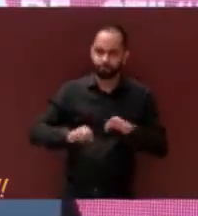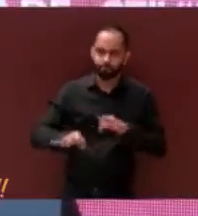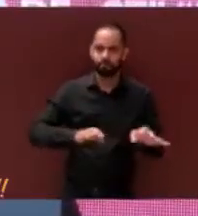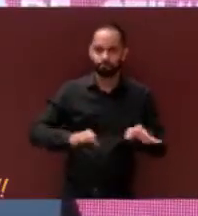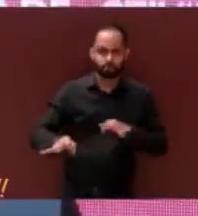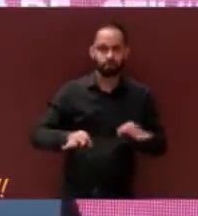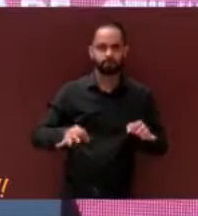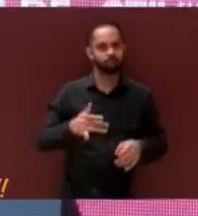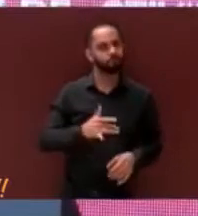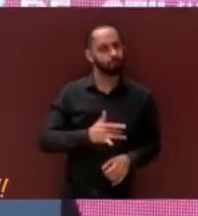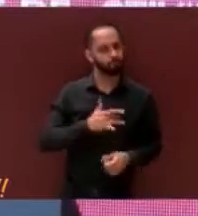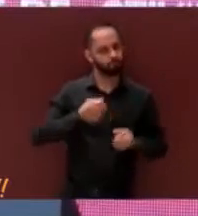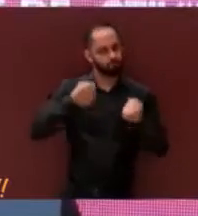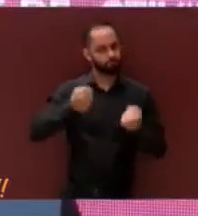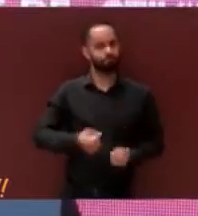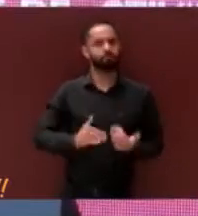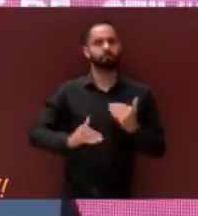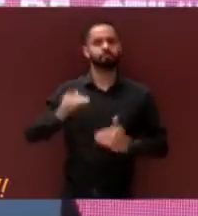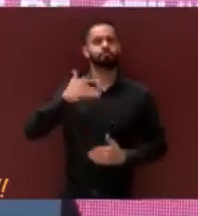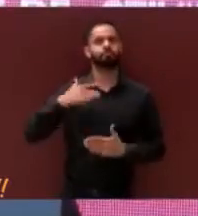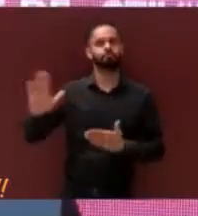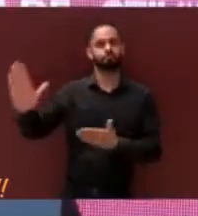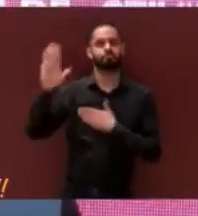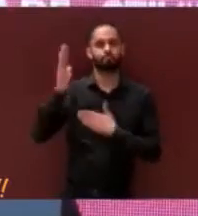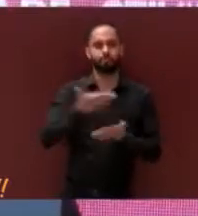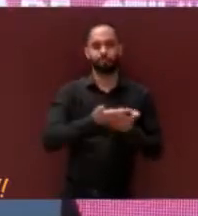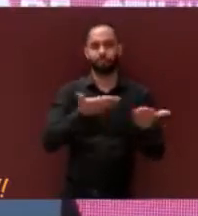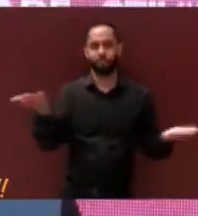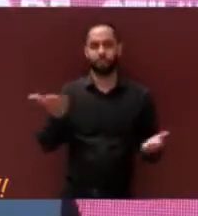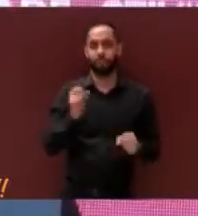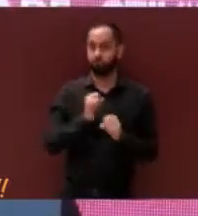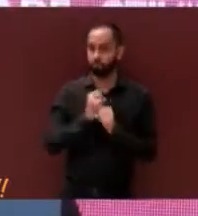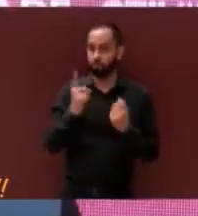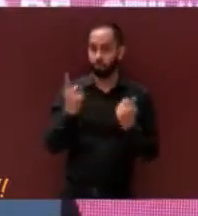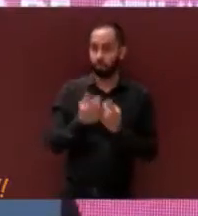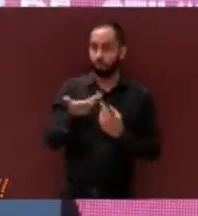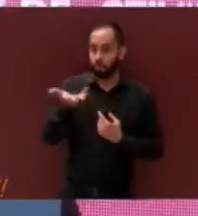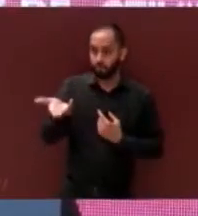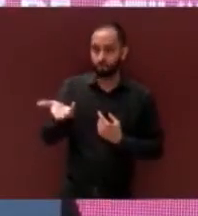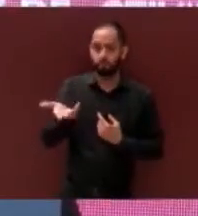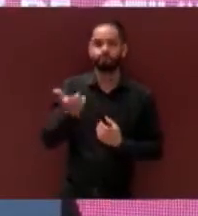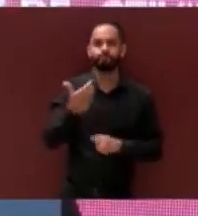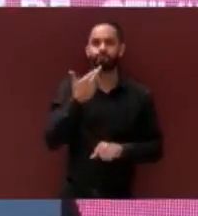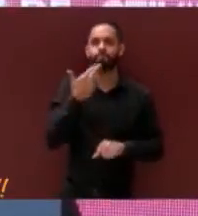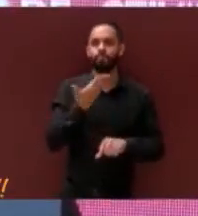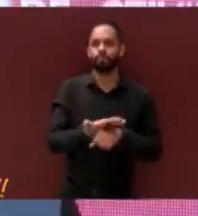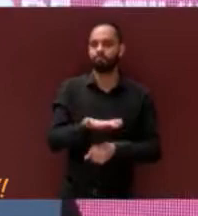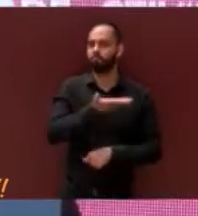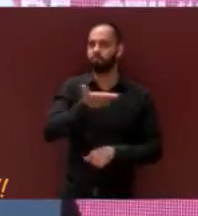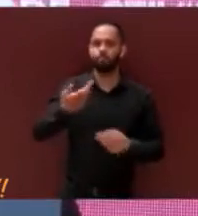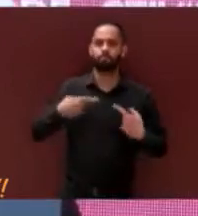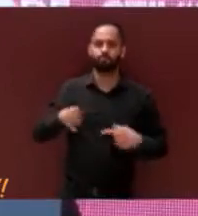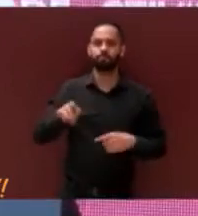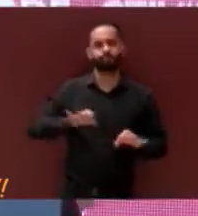un alto compromiso con la ciudadanía y responsabilidad con sus labores.